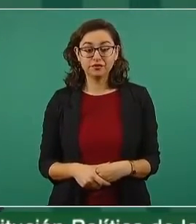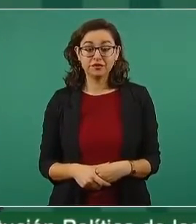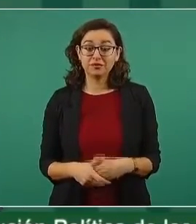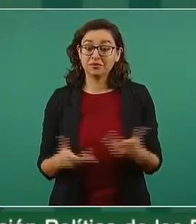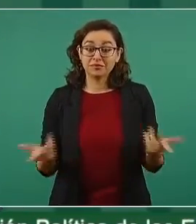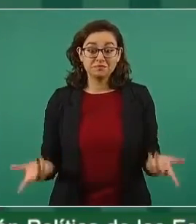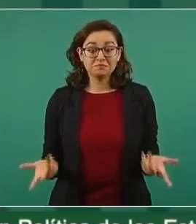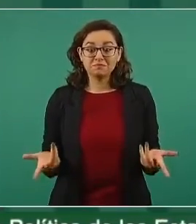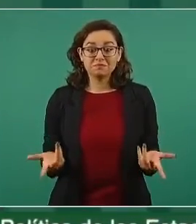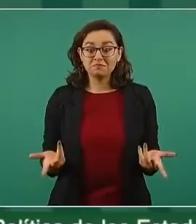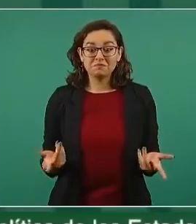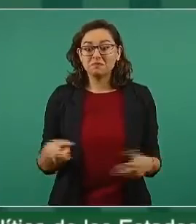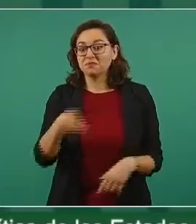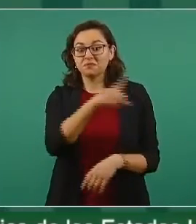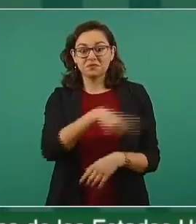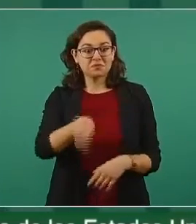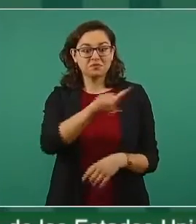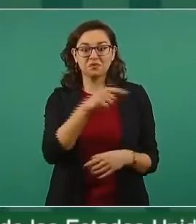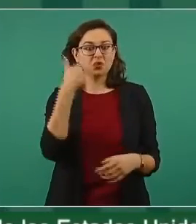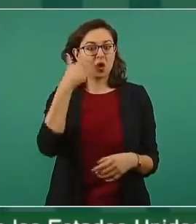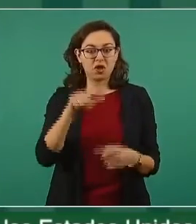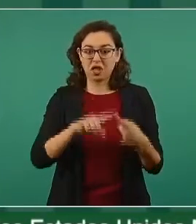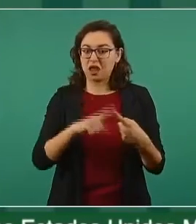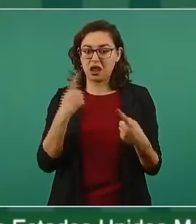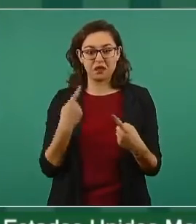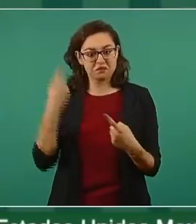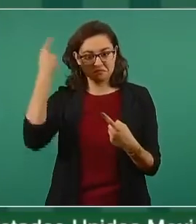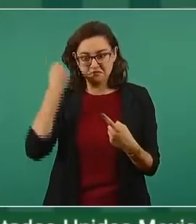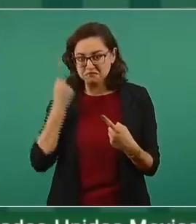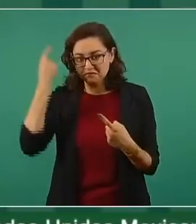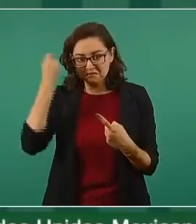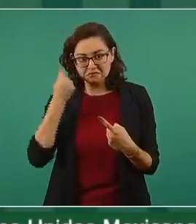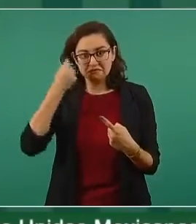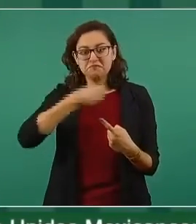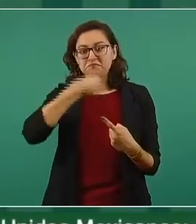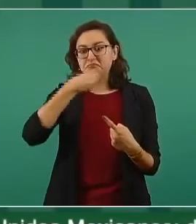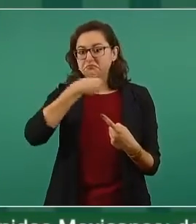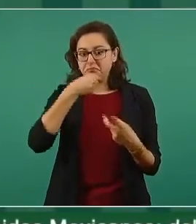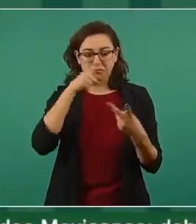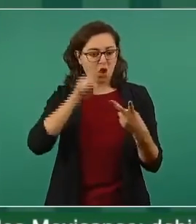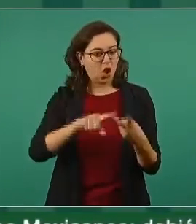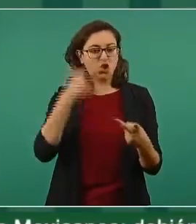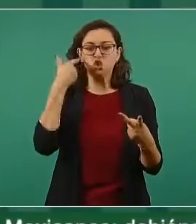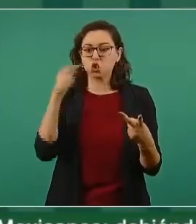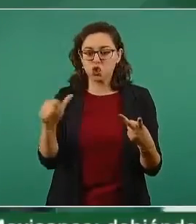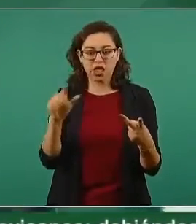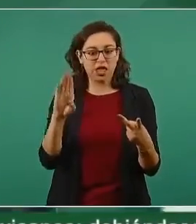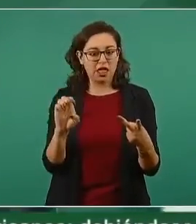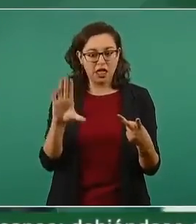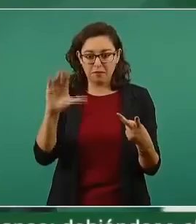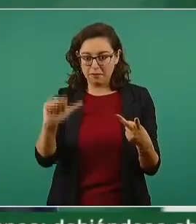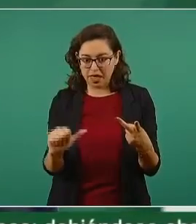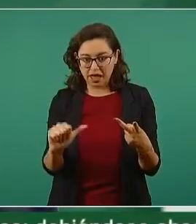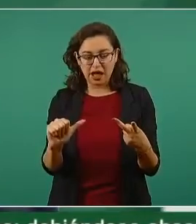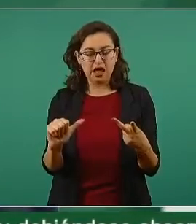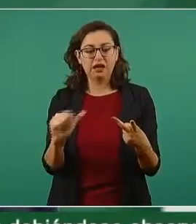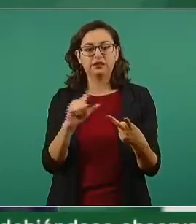en contra de las pensiones a los adultos mayores, están en contra de las becas,